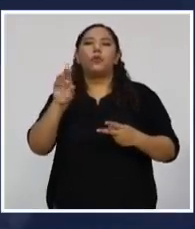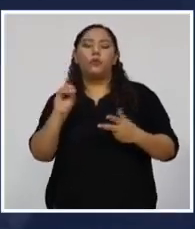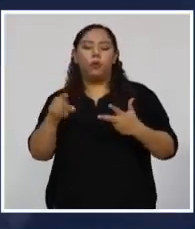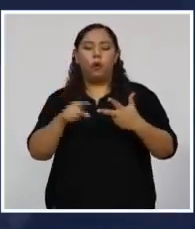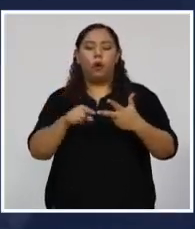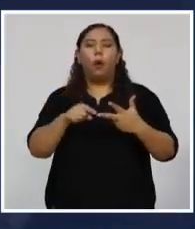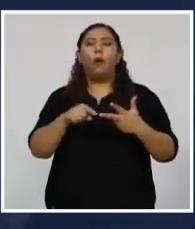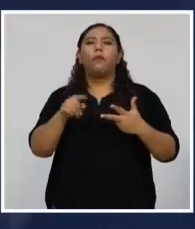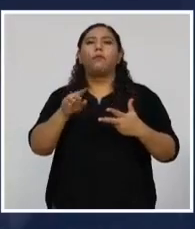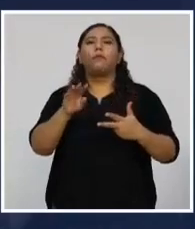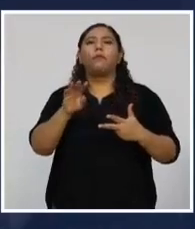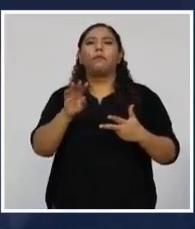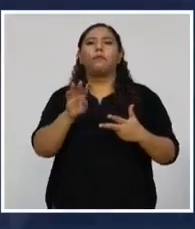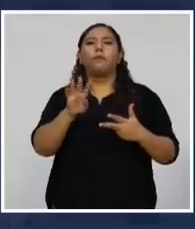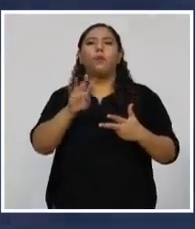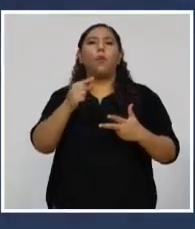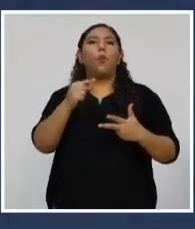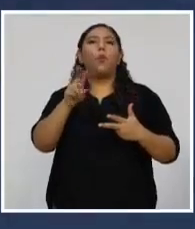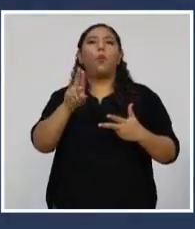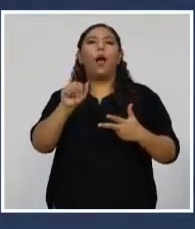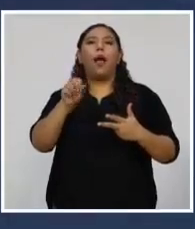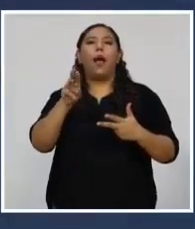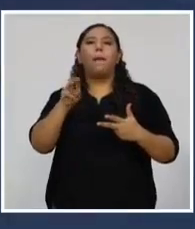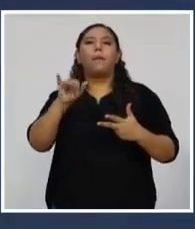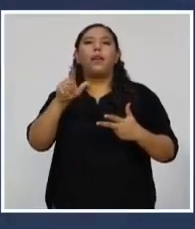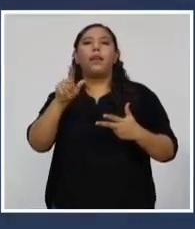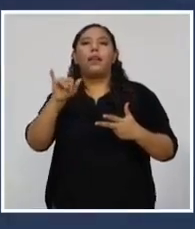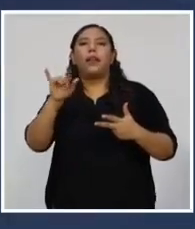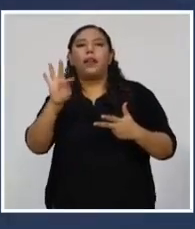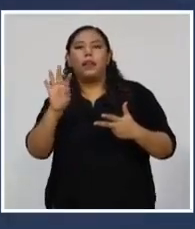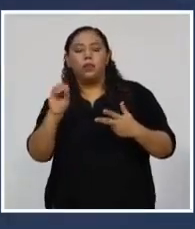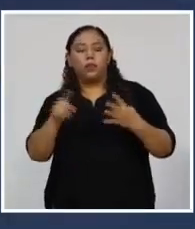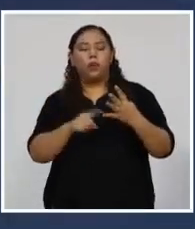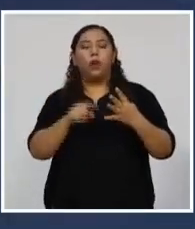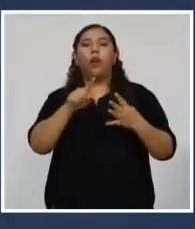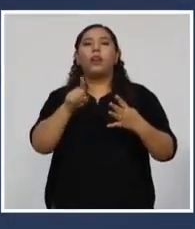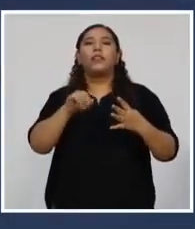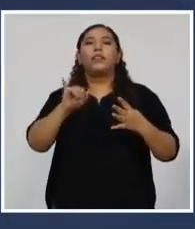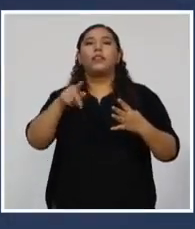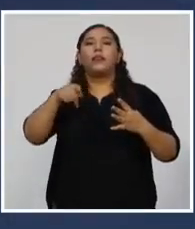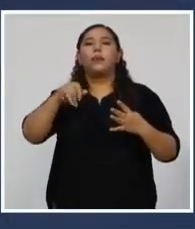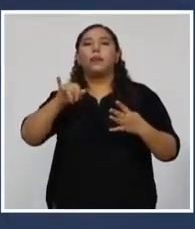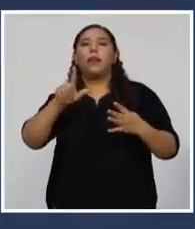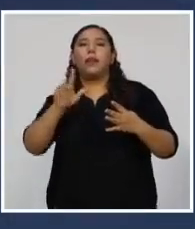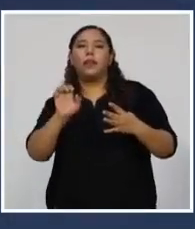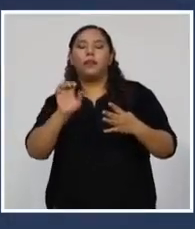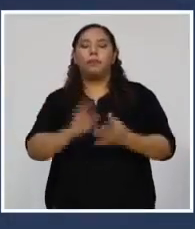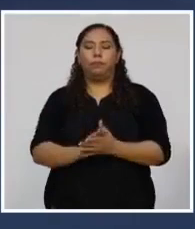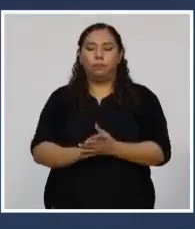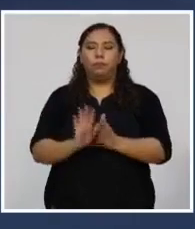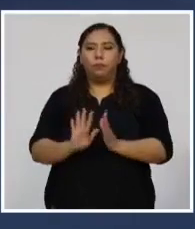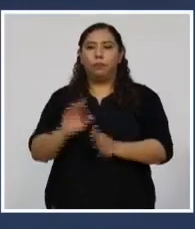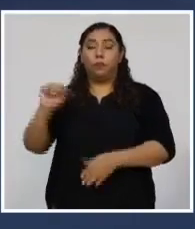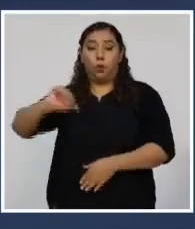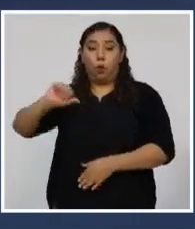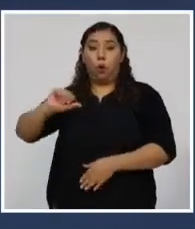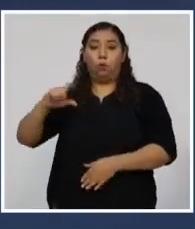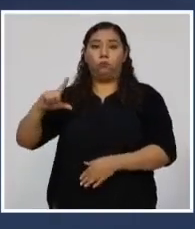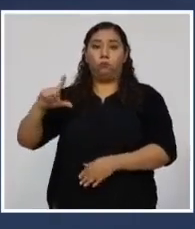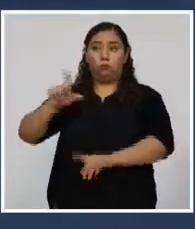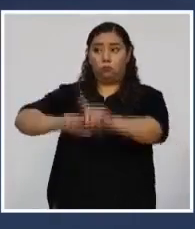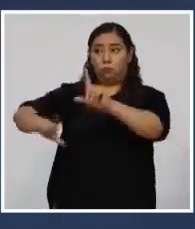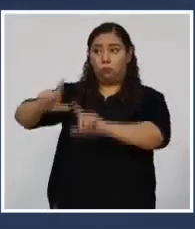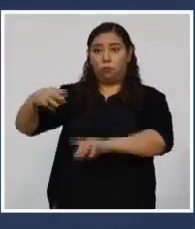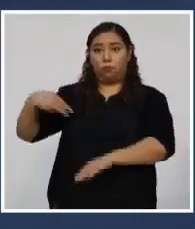mañana 9 de octubre en el Distrito Central. Y hoy, 8 de octubre, el Laboratorio Nacional de Virología nos reporta que ha